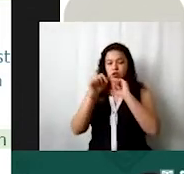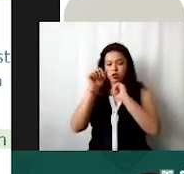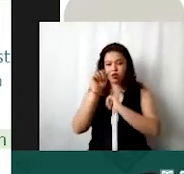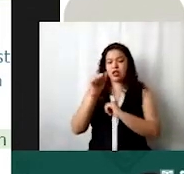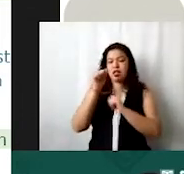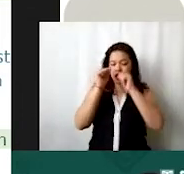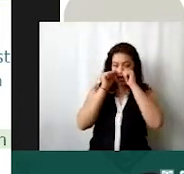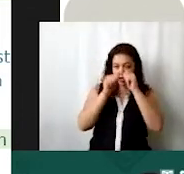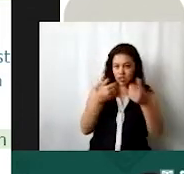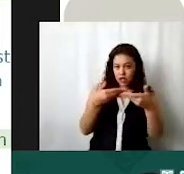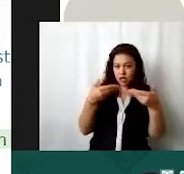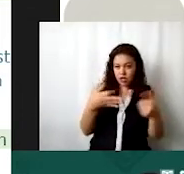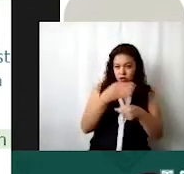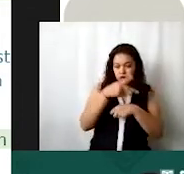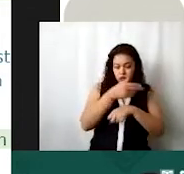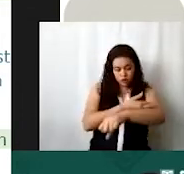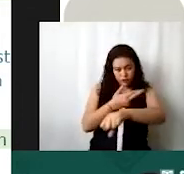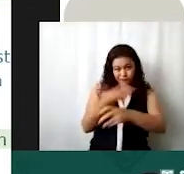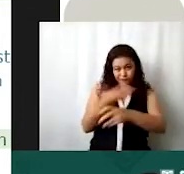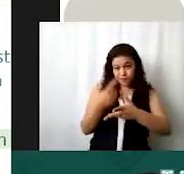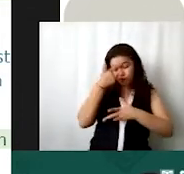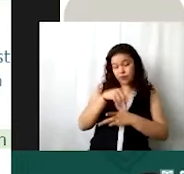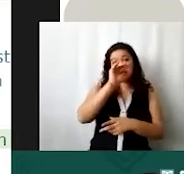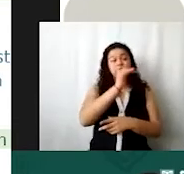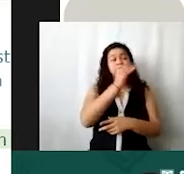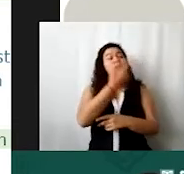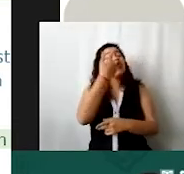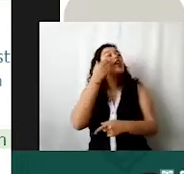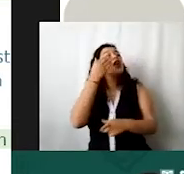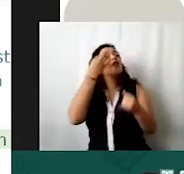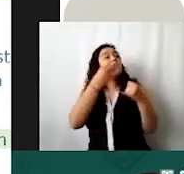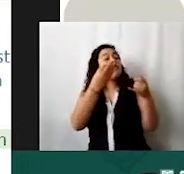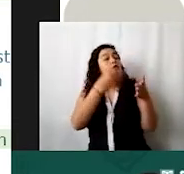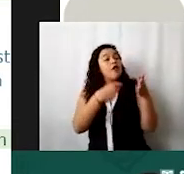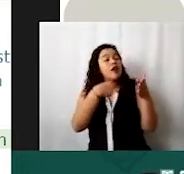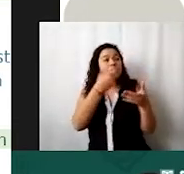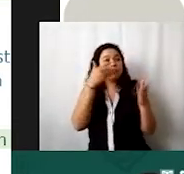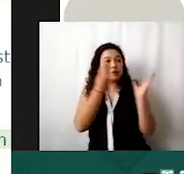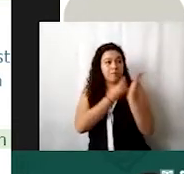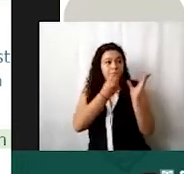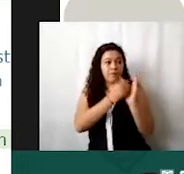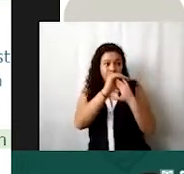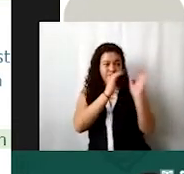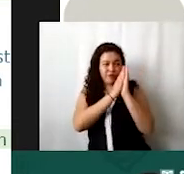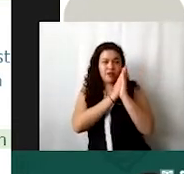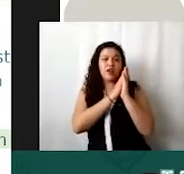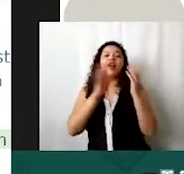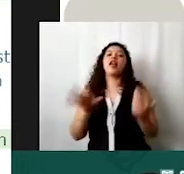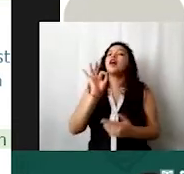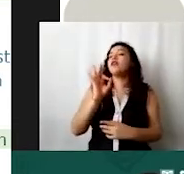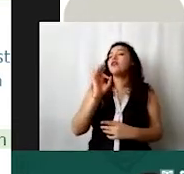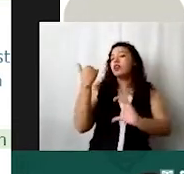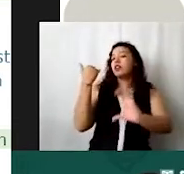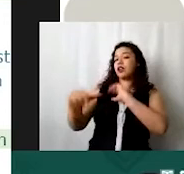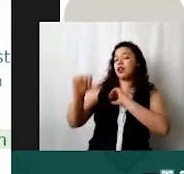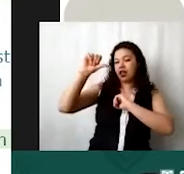donde ahorita están realizando sus trámites para que las soliciten y se las hagan llegar se va a poner la fecha de envío que esté el día en que lo van